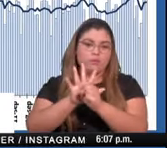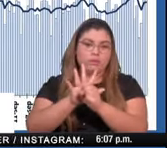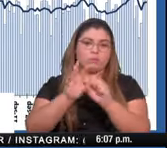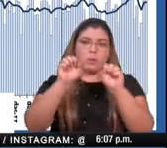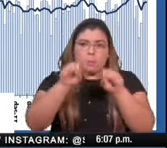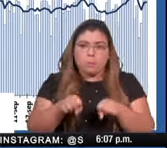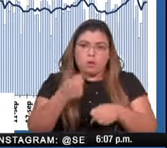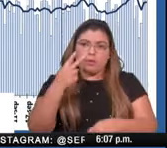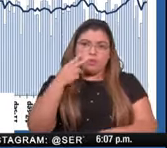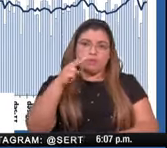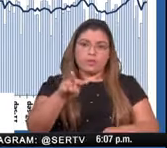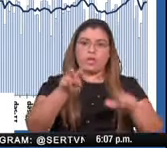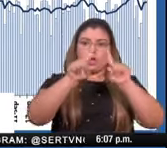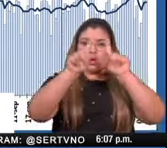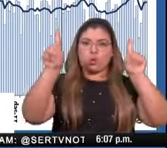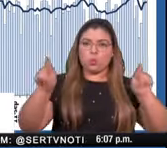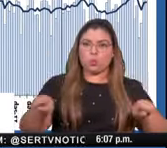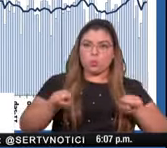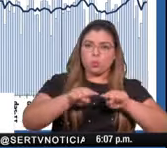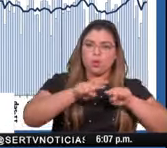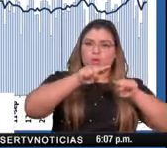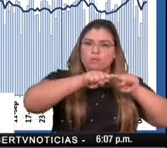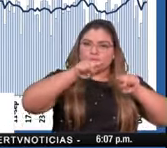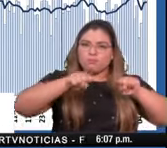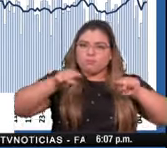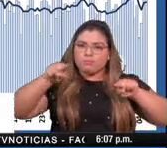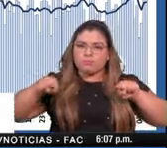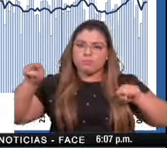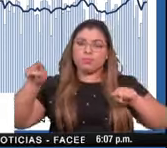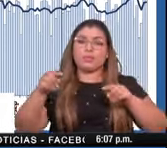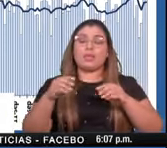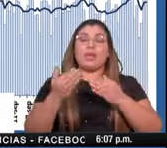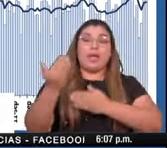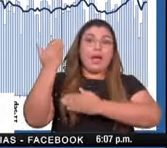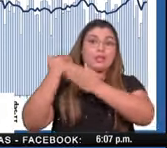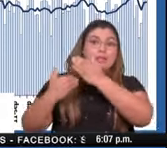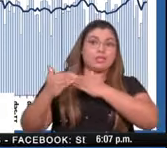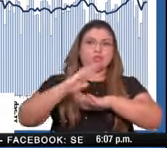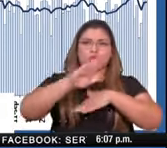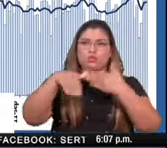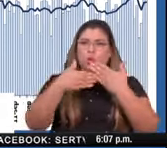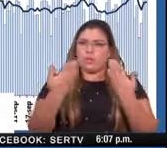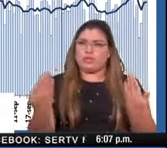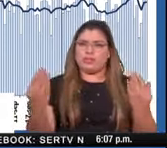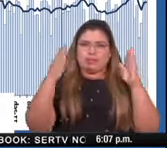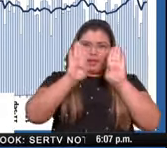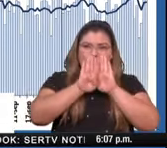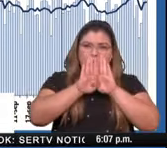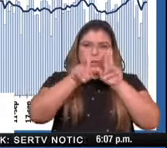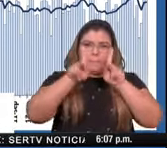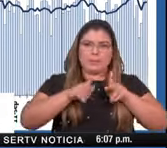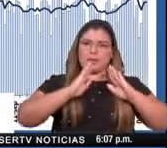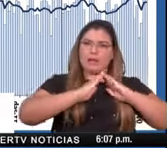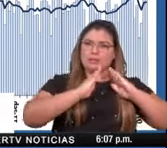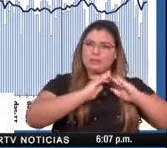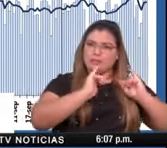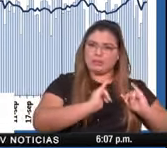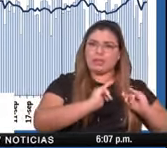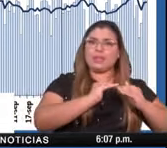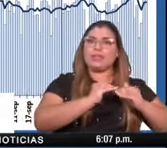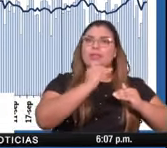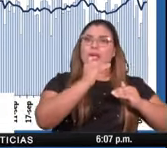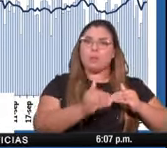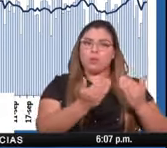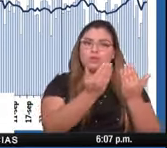donde podemos ver cómo posteriormente a las medidas de flexibilización nos habíamos mantenido en una